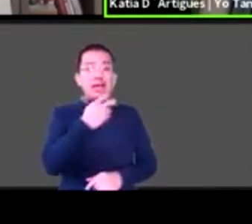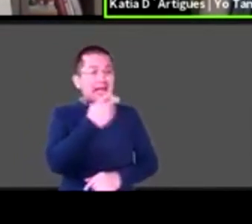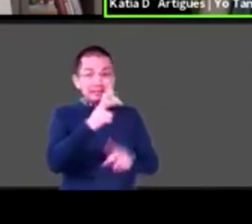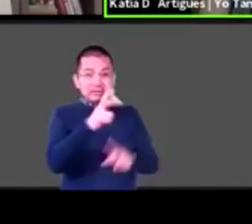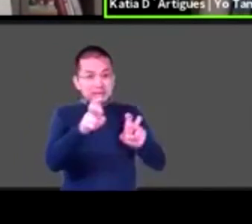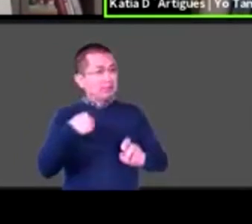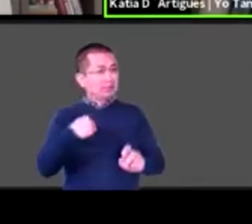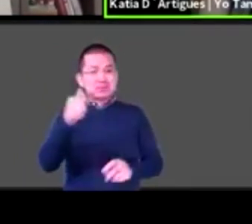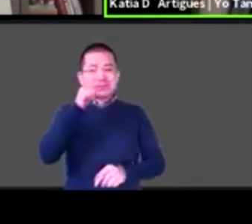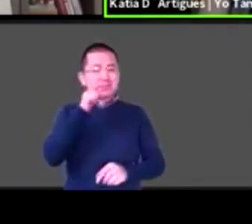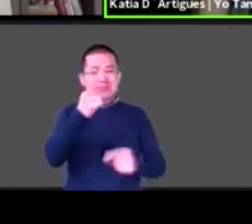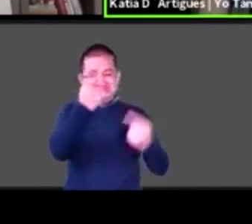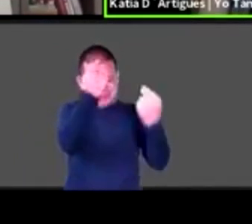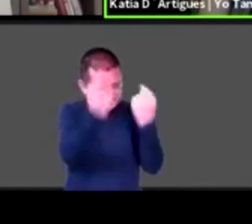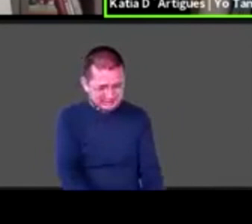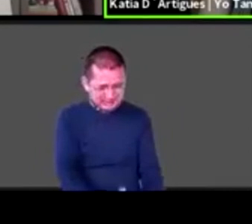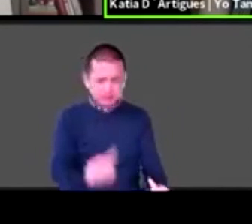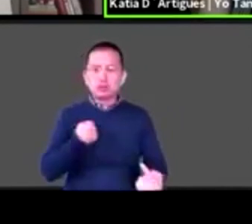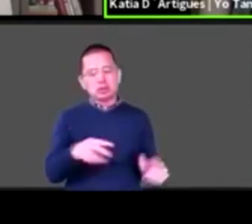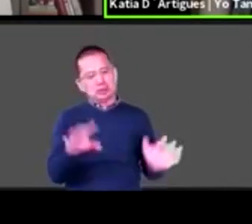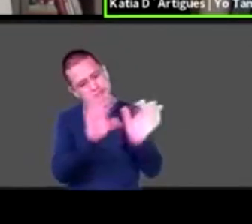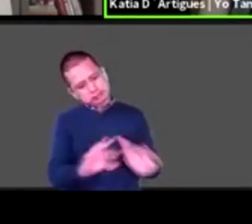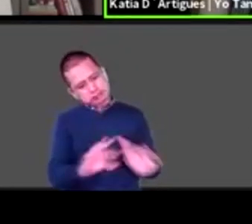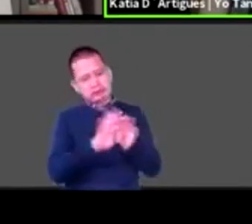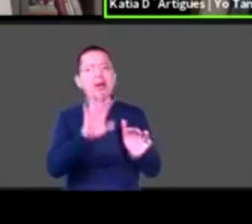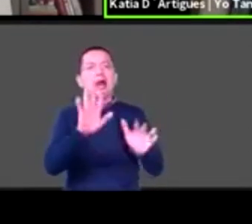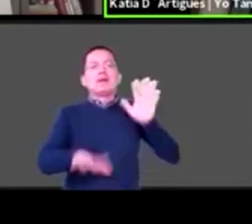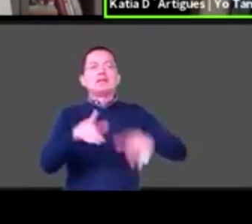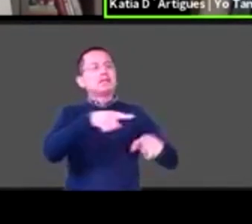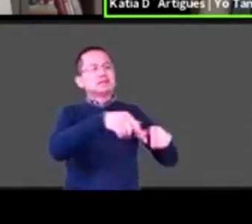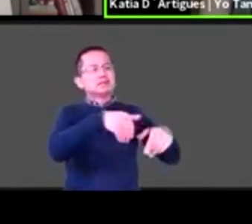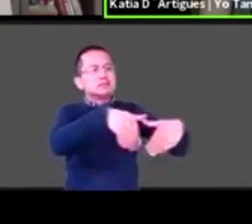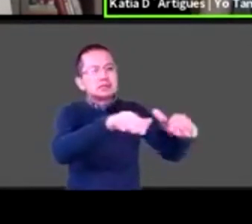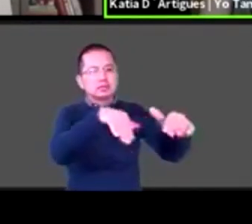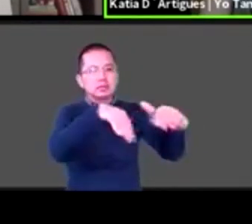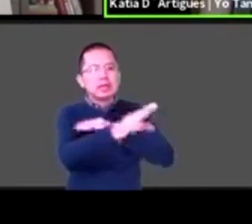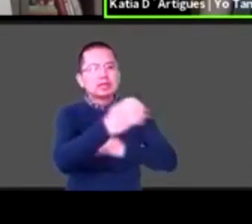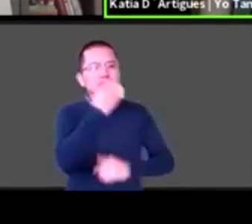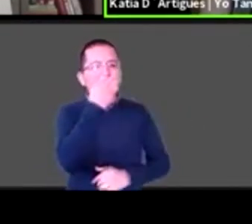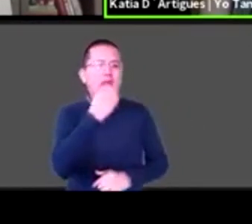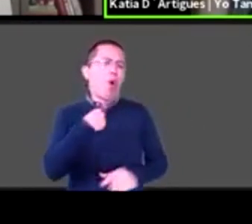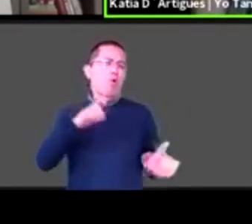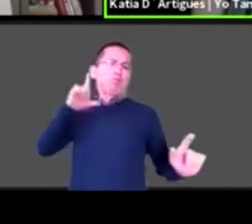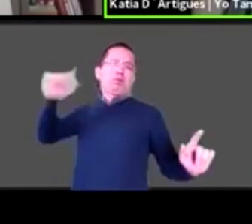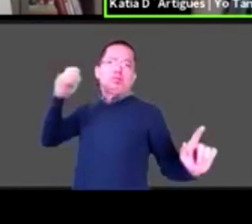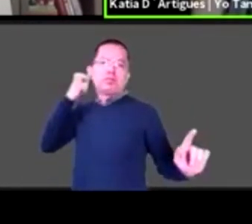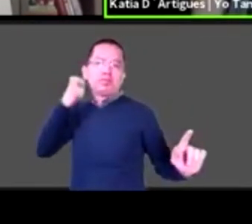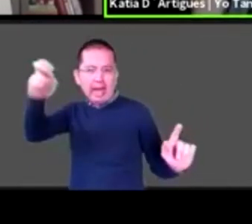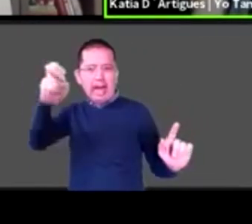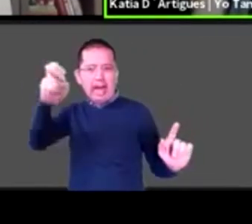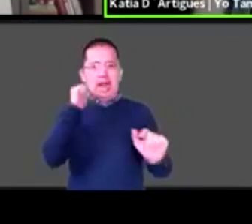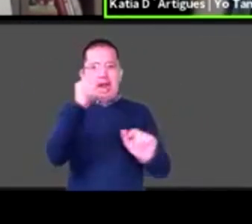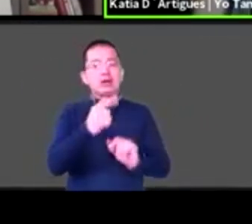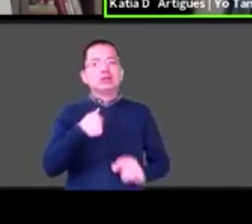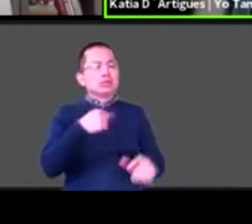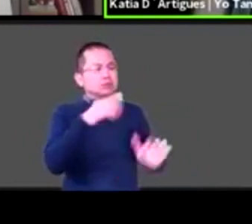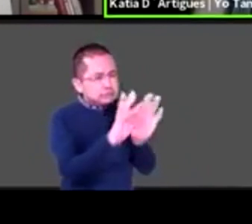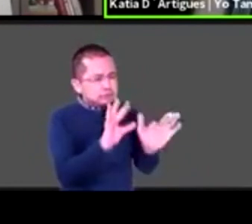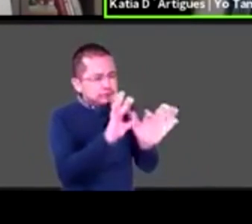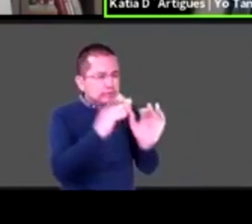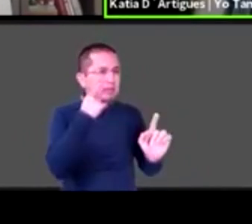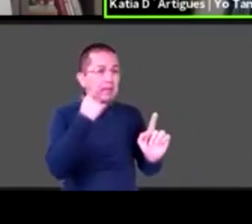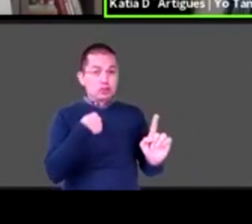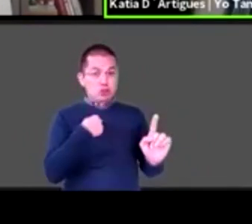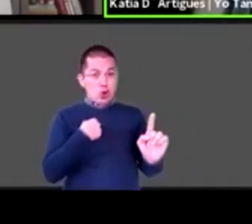escuela o me iba yo de viaje por alguna cosa de trabajo, yo siempre estaba en su corazón también. Y hay varios recursos que me han